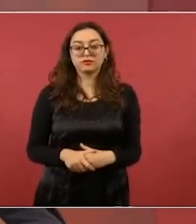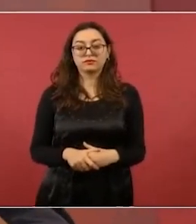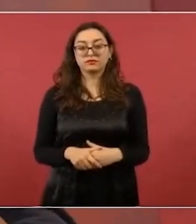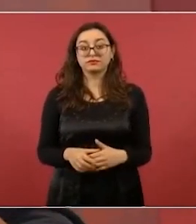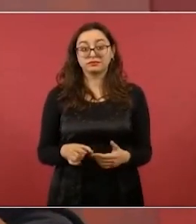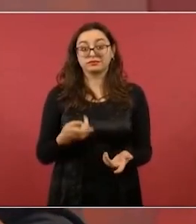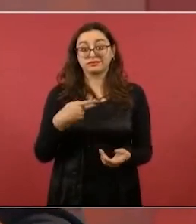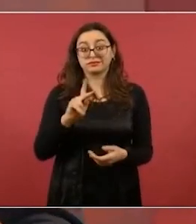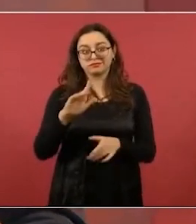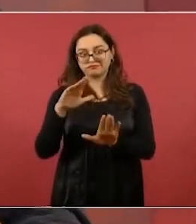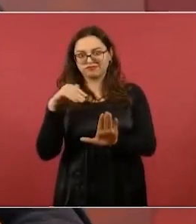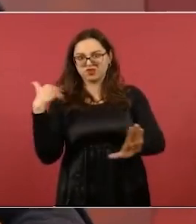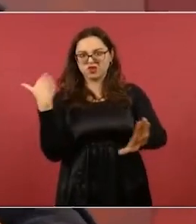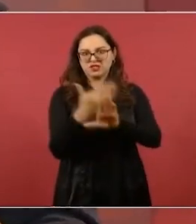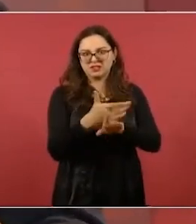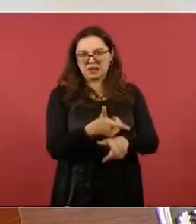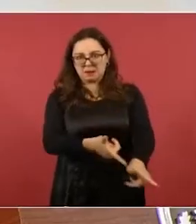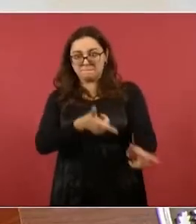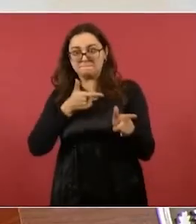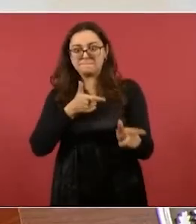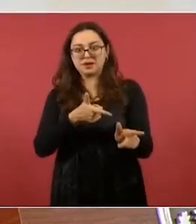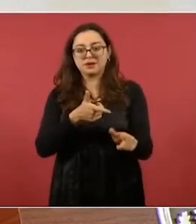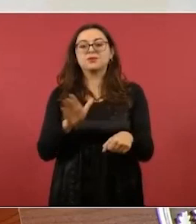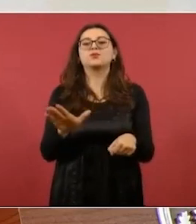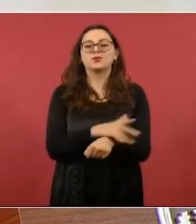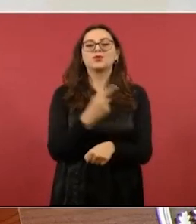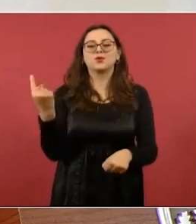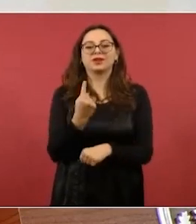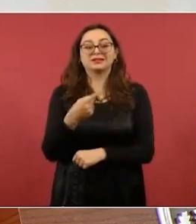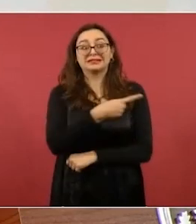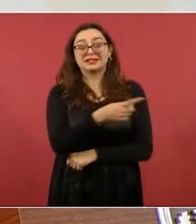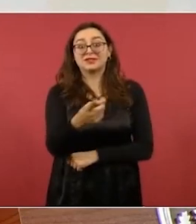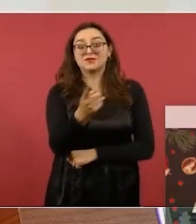y más si tienen diferencias con nosotros.